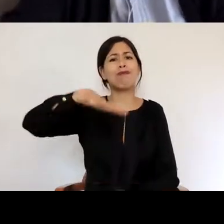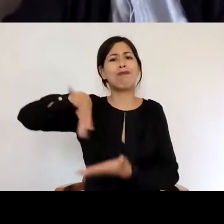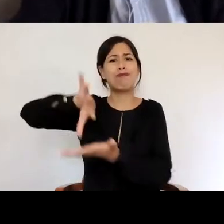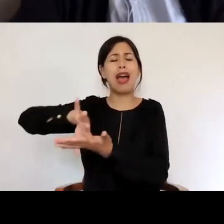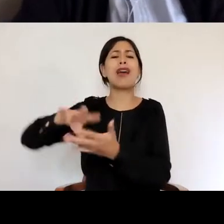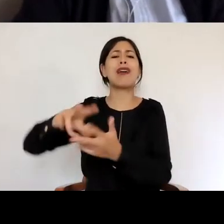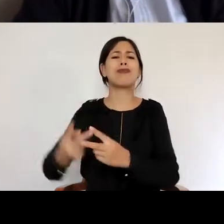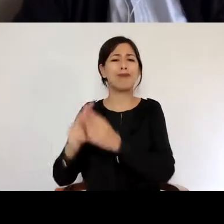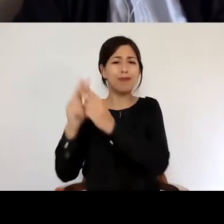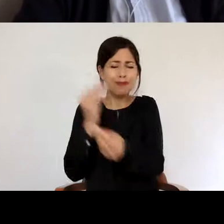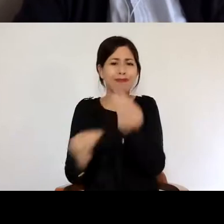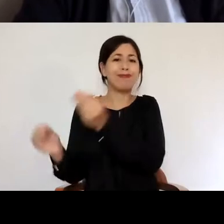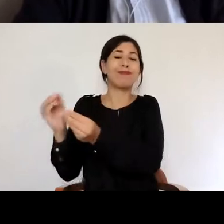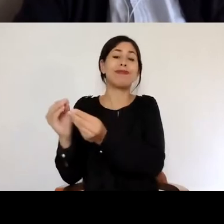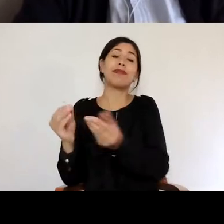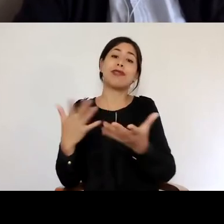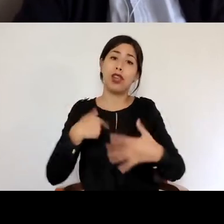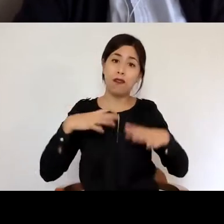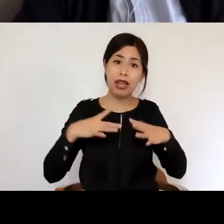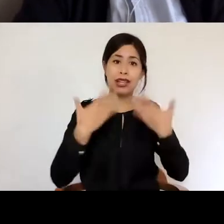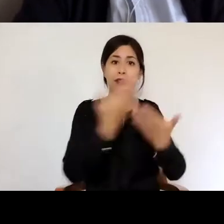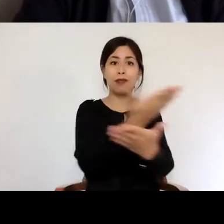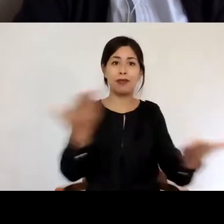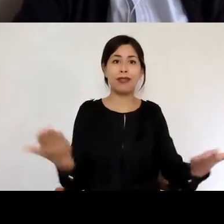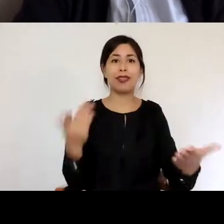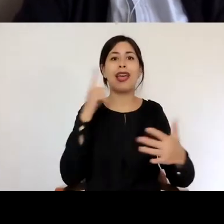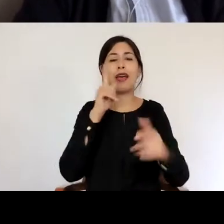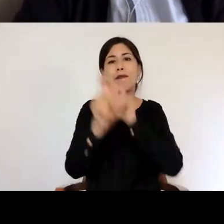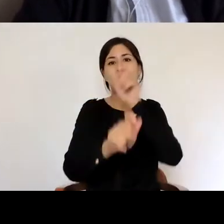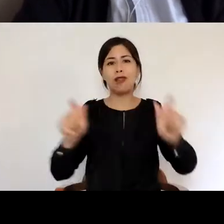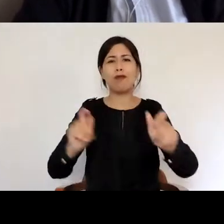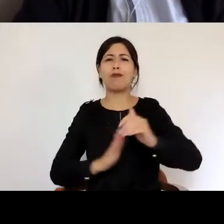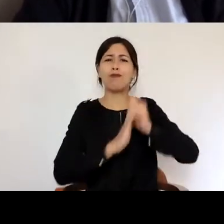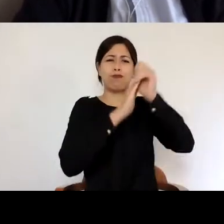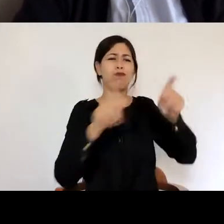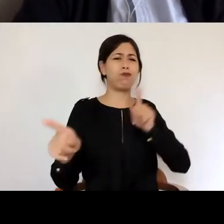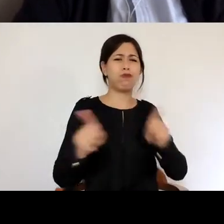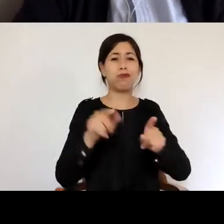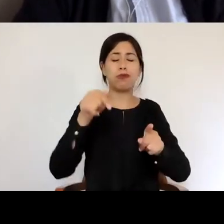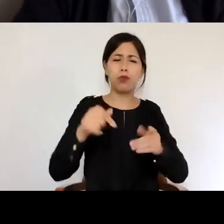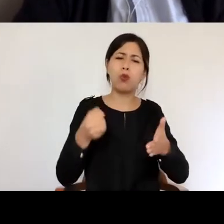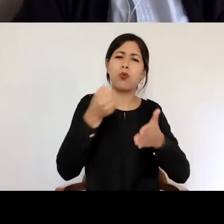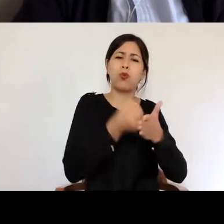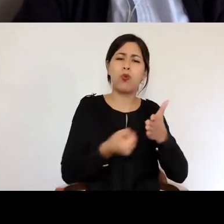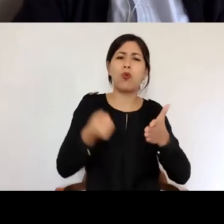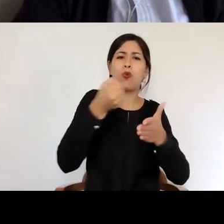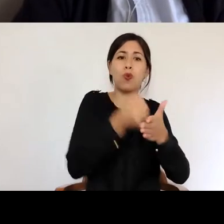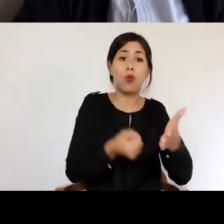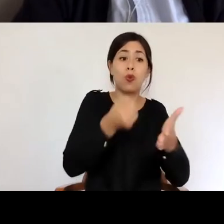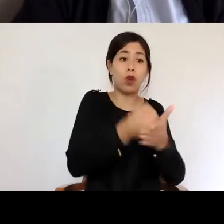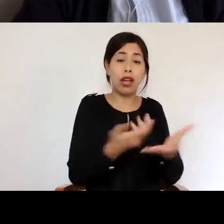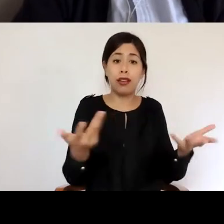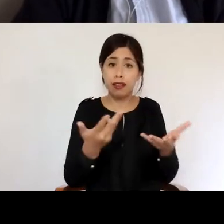especialmente los felicito a ustedes, a quienes lideran los equipos que han llevado adelante esta increíble tarea de hacer propuestas para mejorar